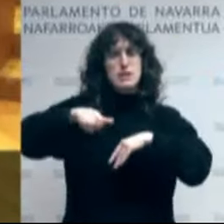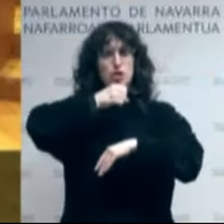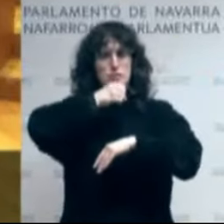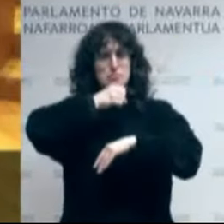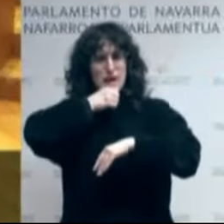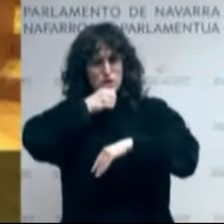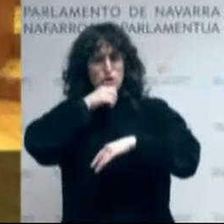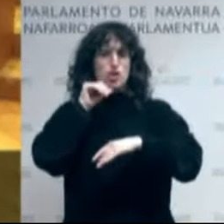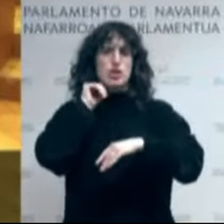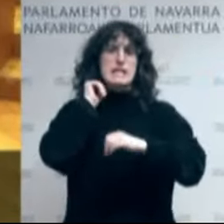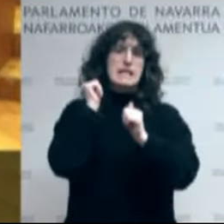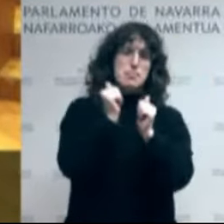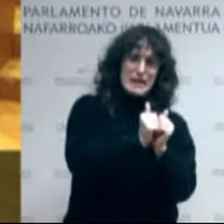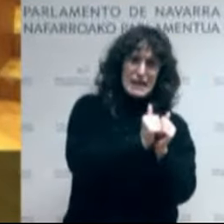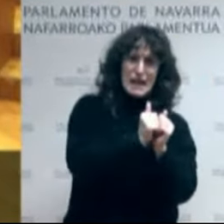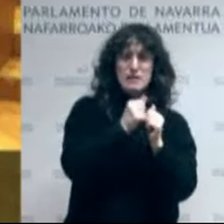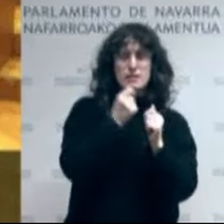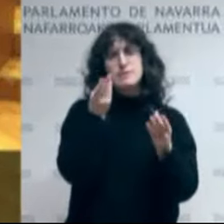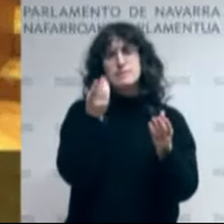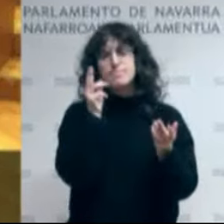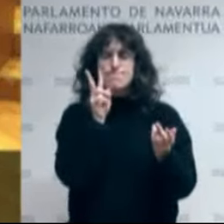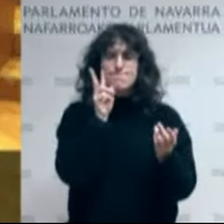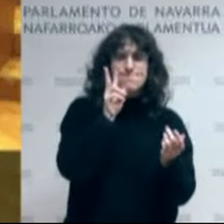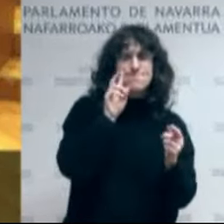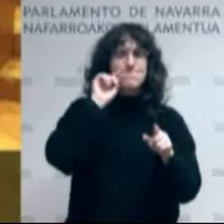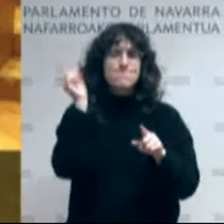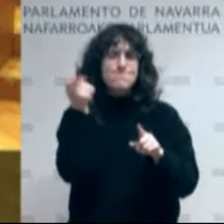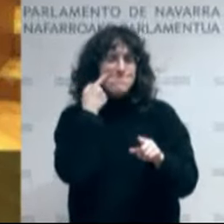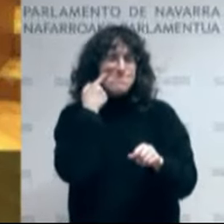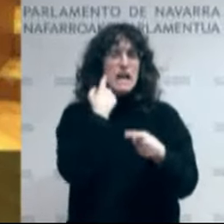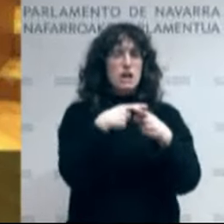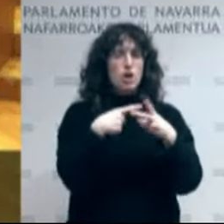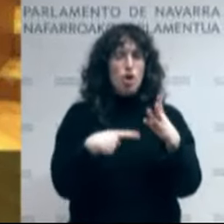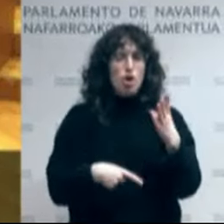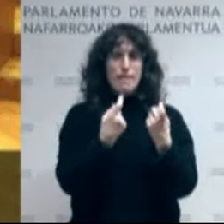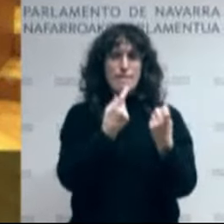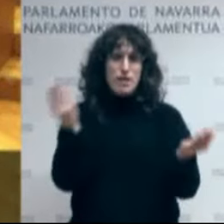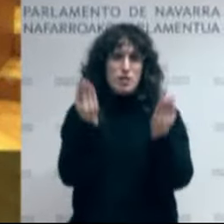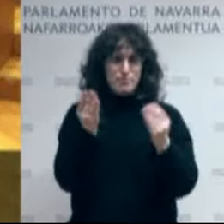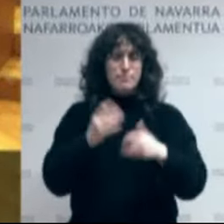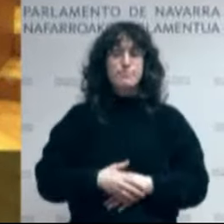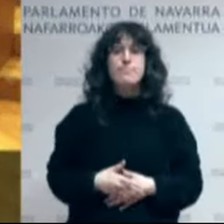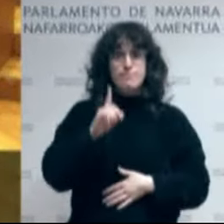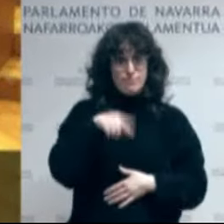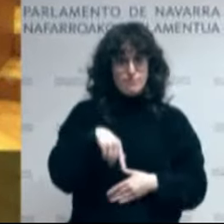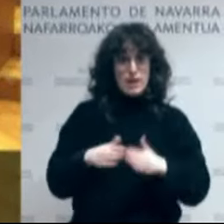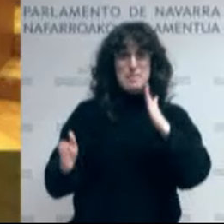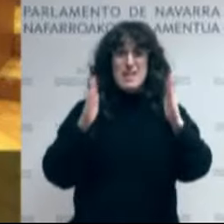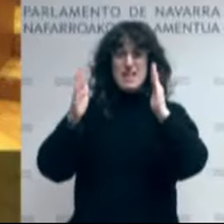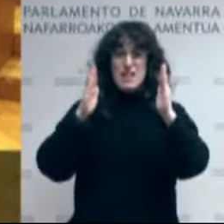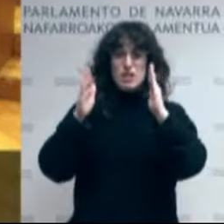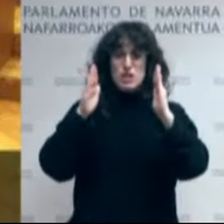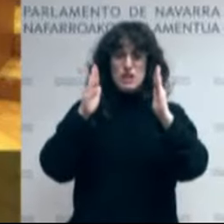para identificar las carencias que existen. También hemos conseguido que se vaya a reducir el tiempo de valoración de la